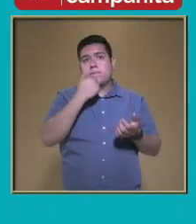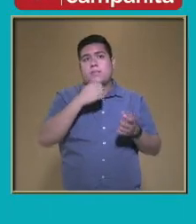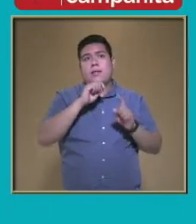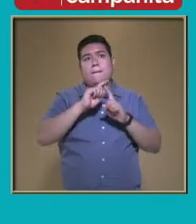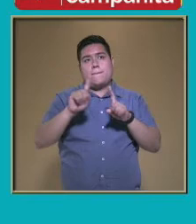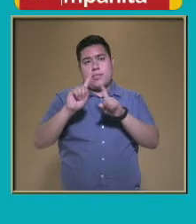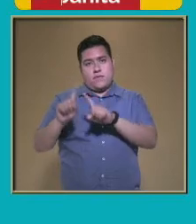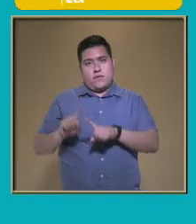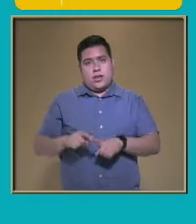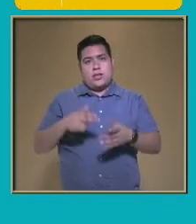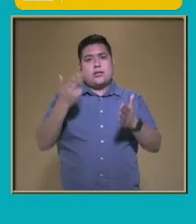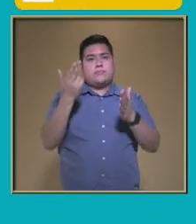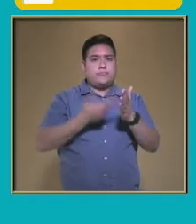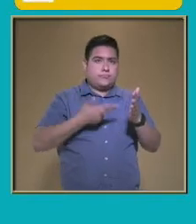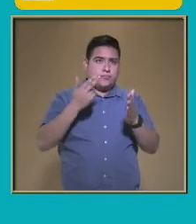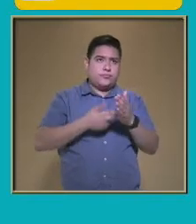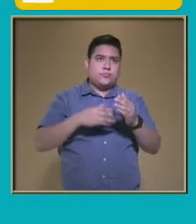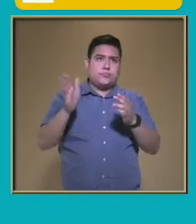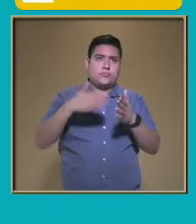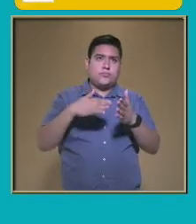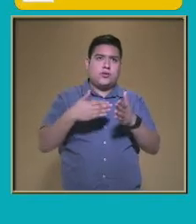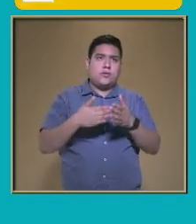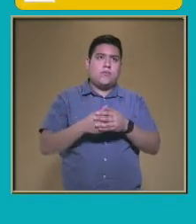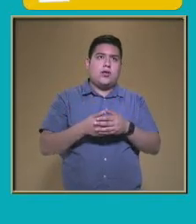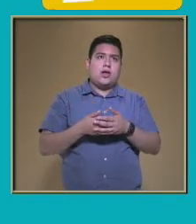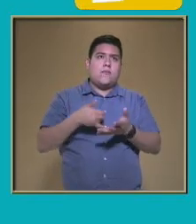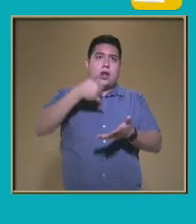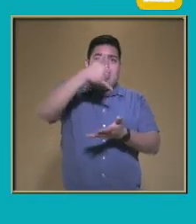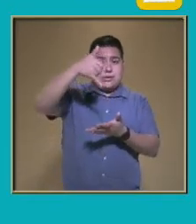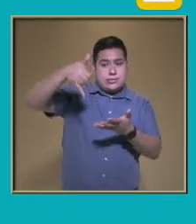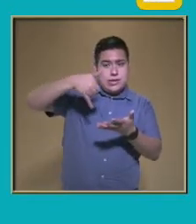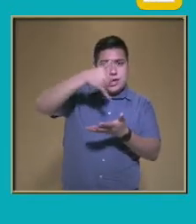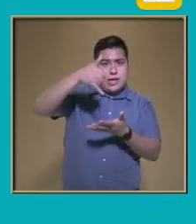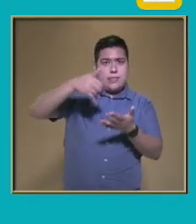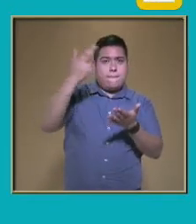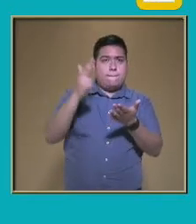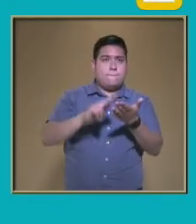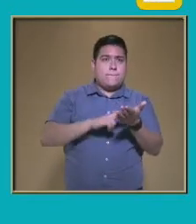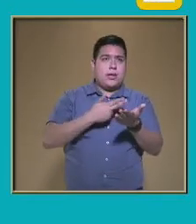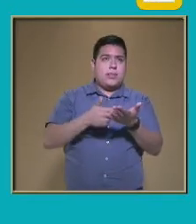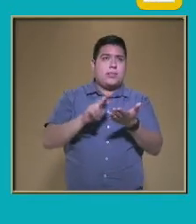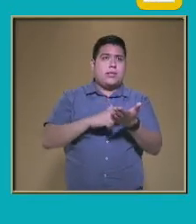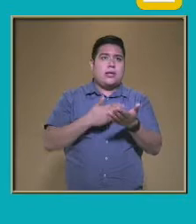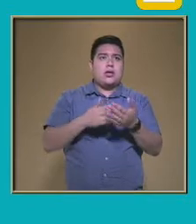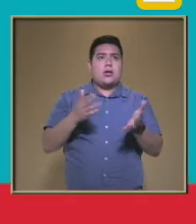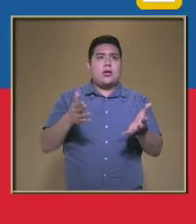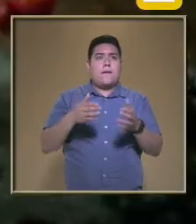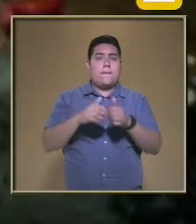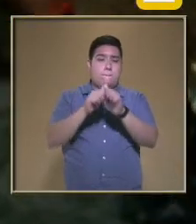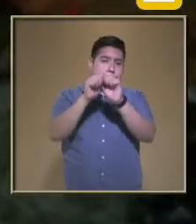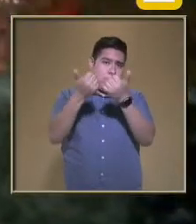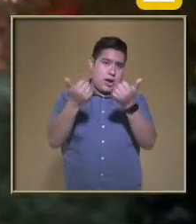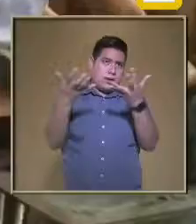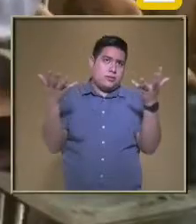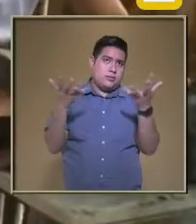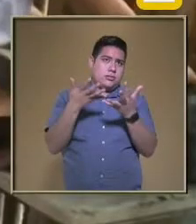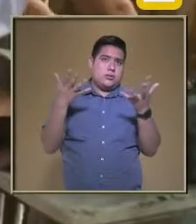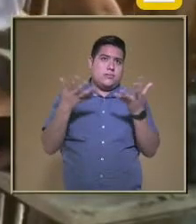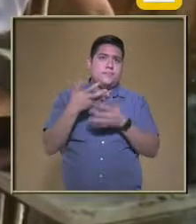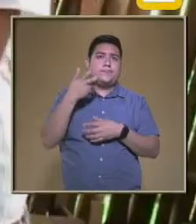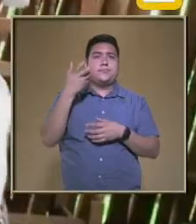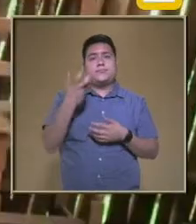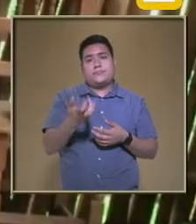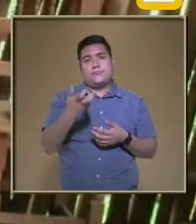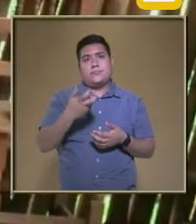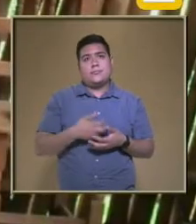técnicas Culinarias Como las frituras Con manteca De cerdo Y aceite De olivo Y el uso De hornos Para elaborar pan Lo que sin